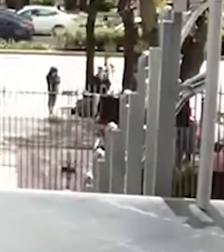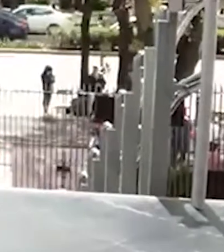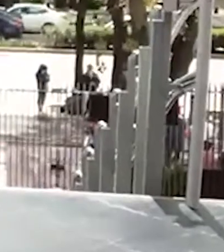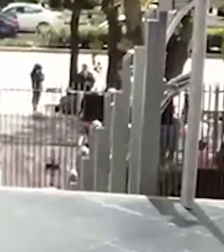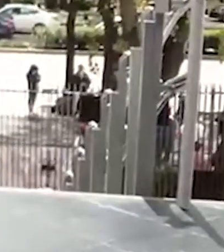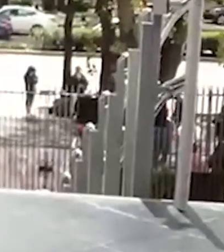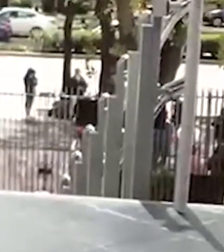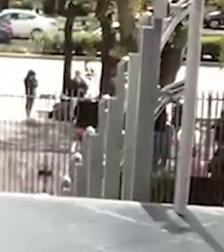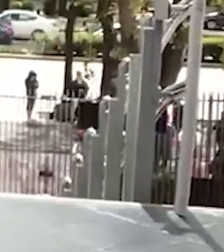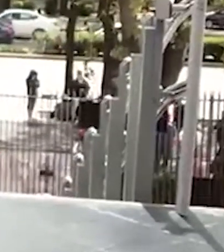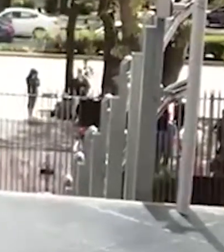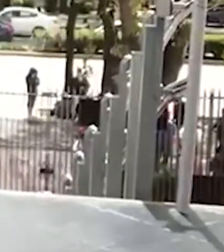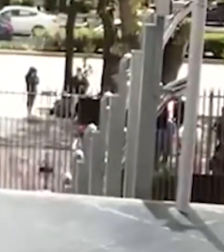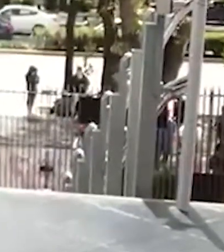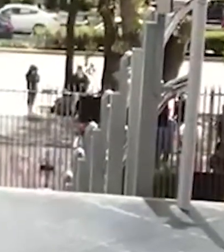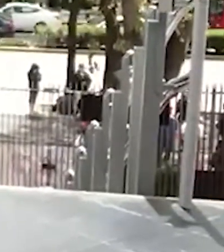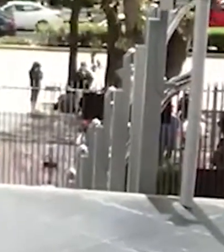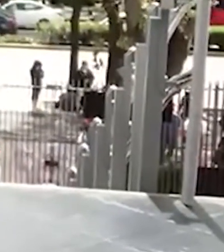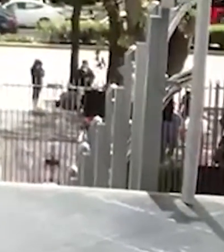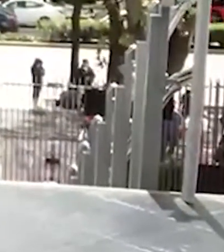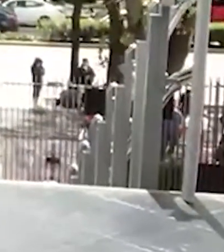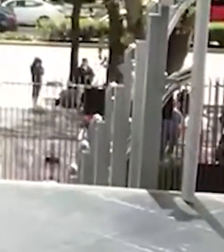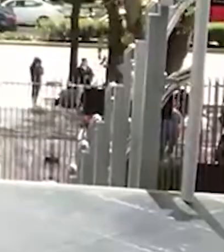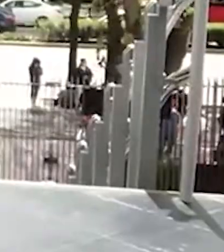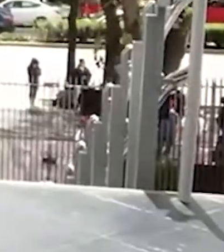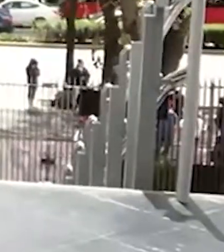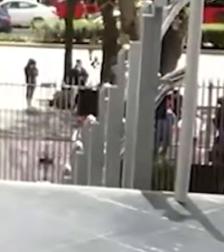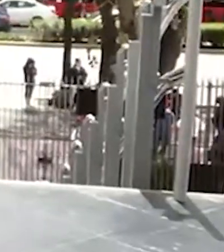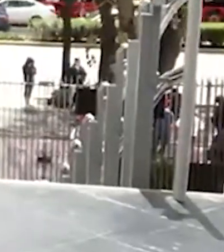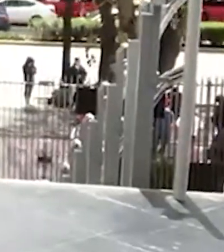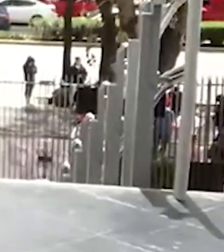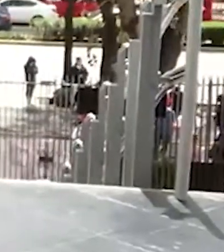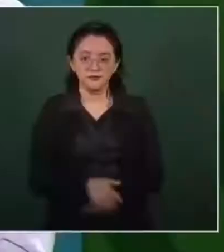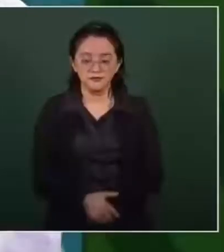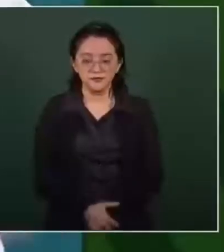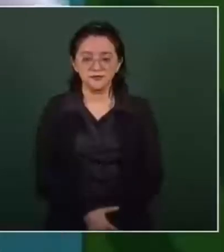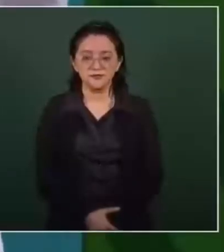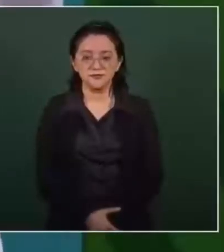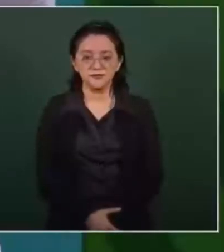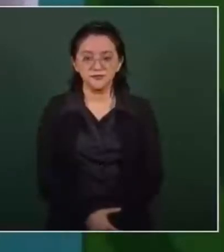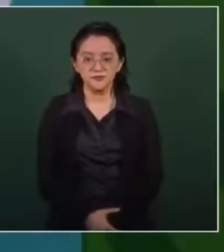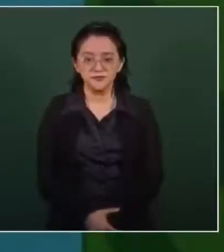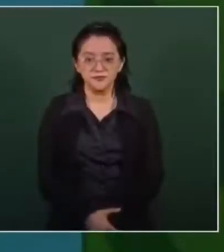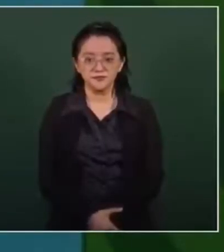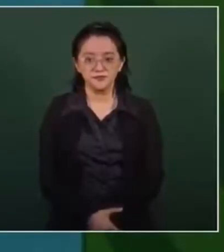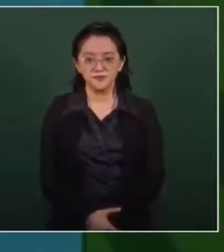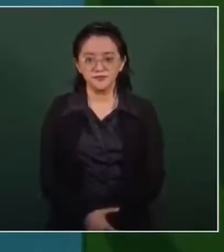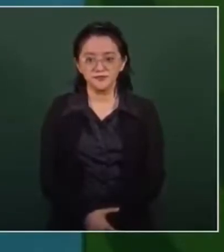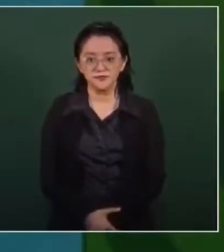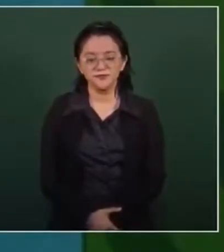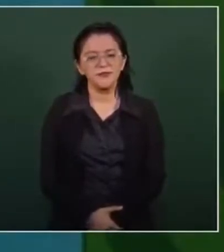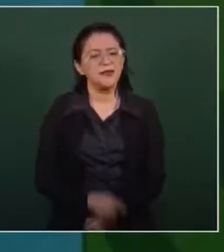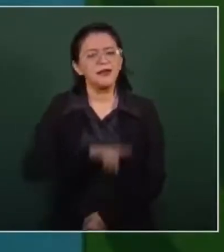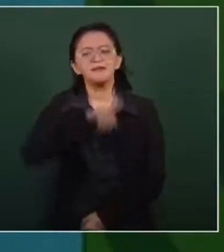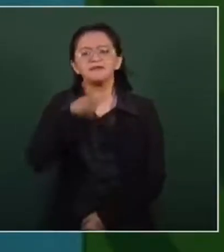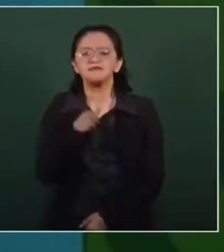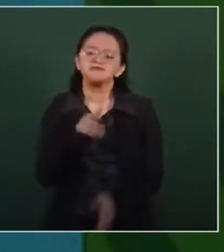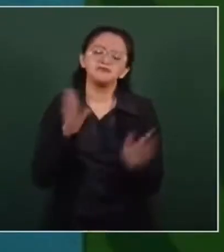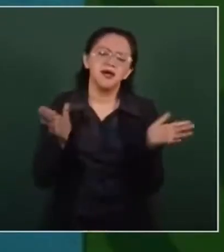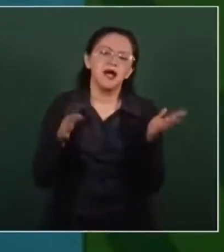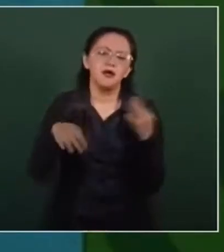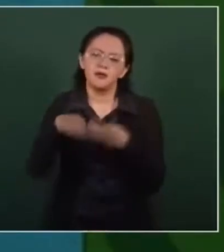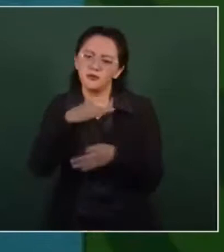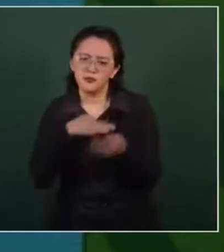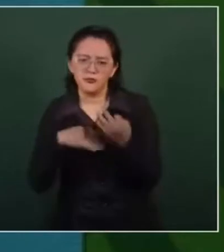Hola, ¿qué tal? Los saludo con lo más importante de lo que sucedió en la conferencia del presidente Andrés Manuel López Obrador, quien aseguró que la bancada del PRI en la Cámara de Diputados